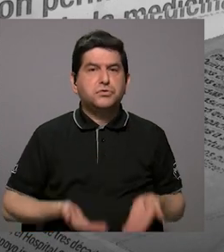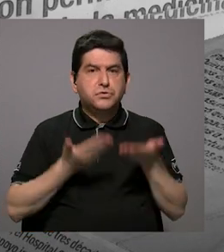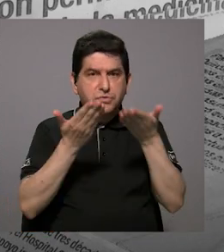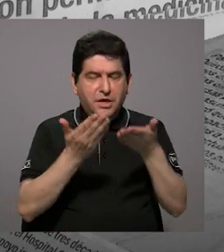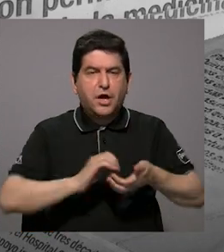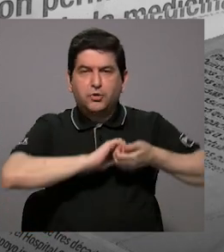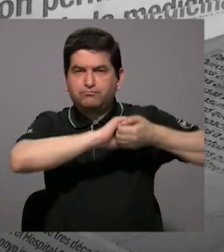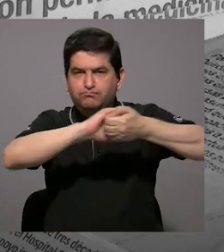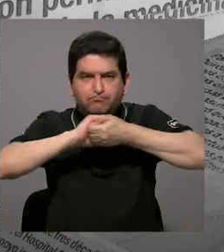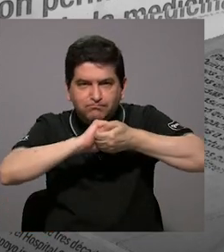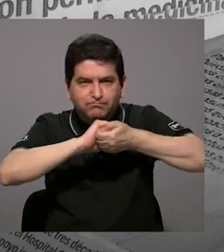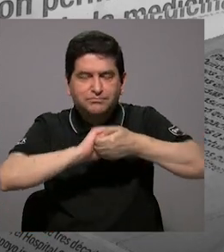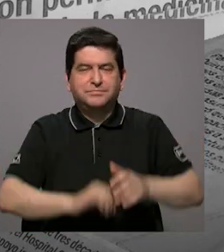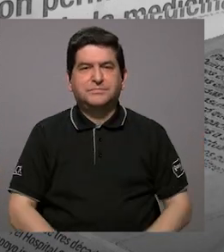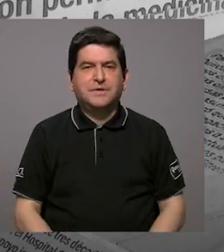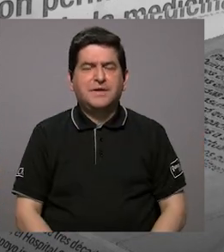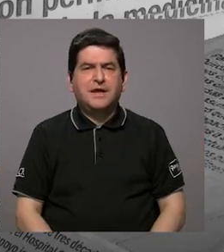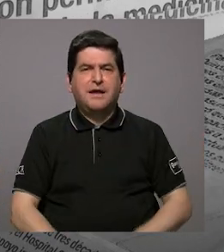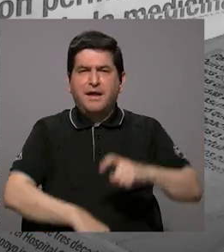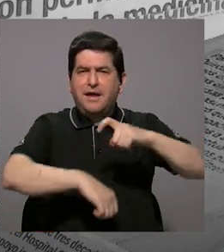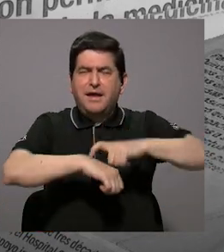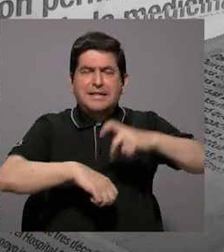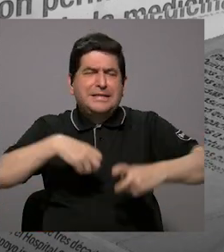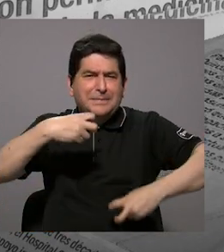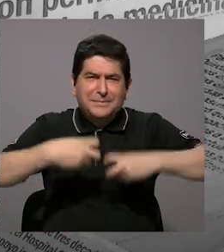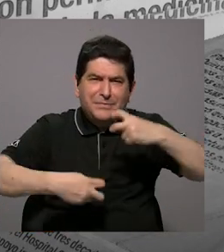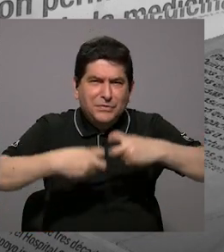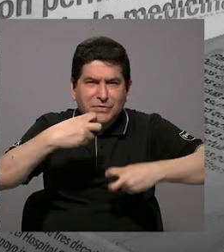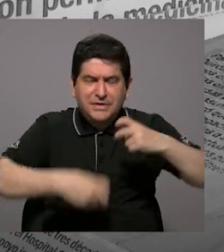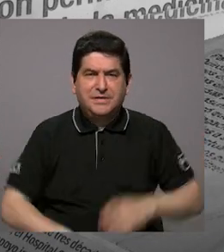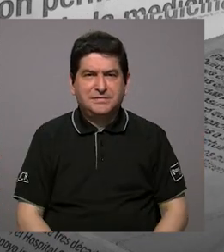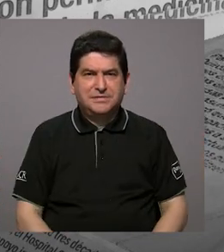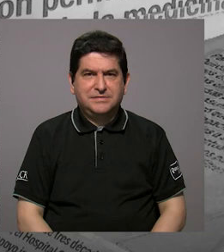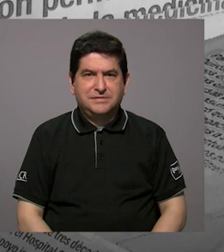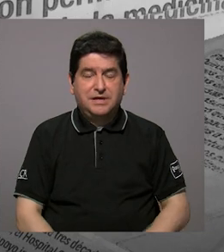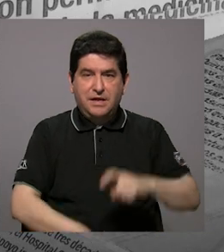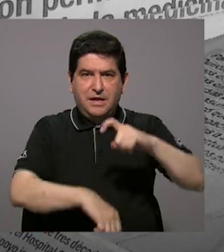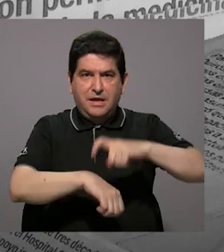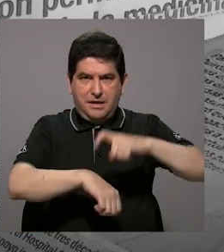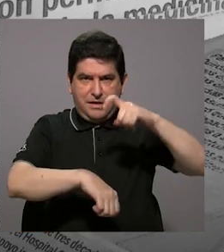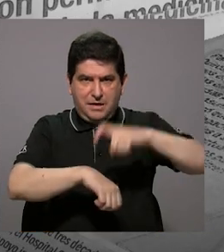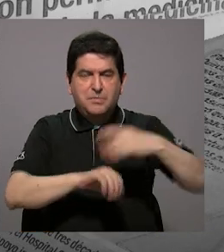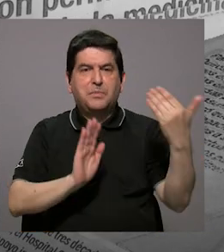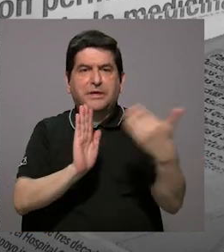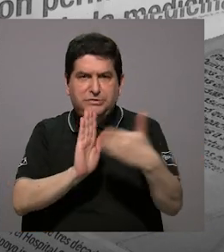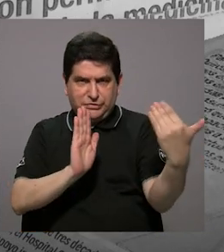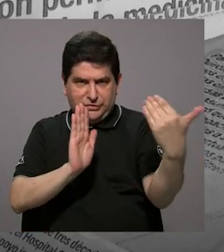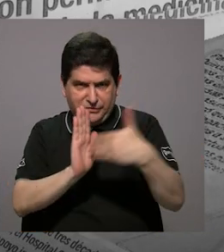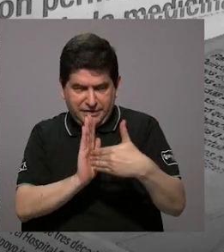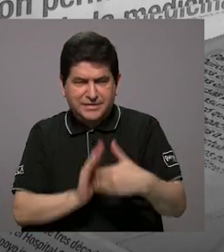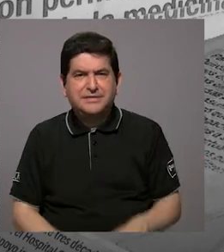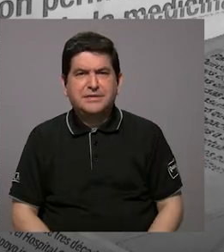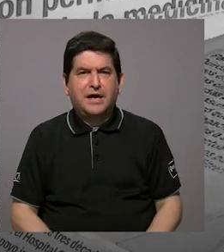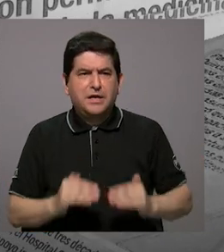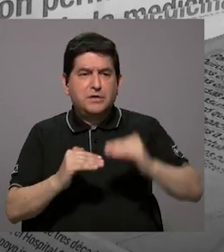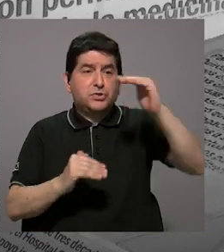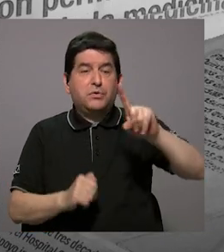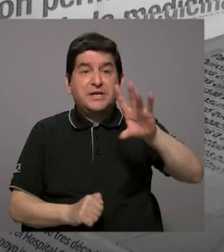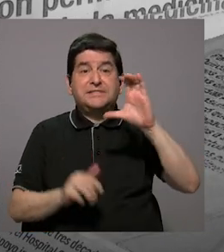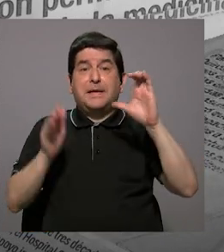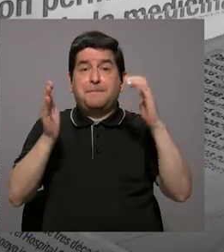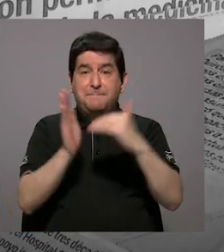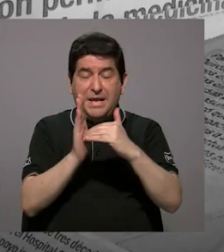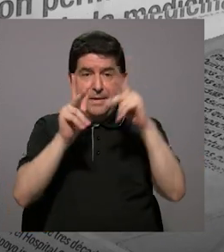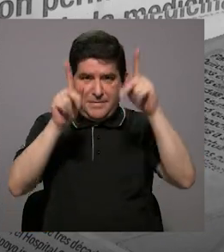brindaron la colaboración durante la crisis cuando se vieron afectados más de